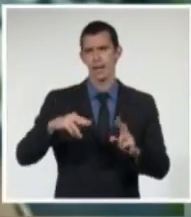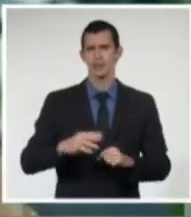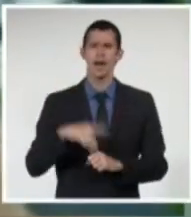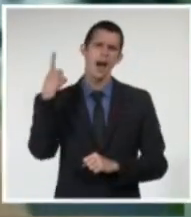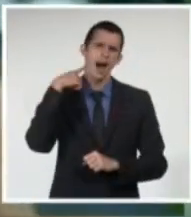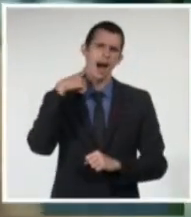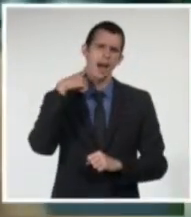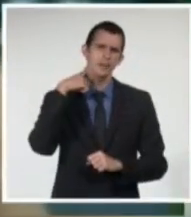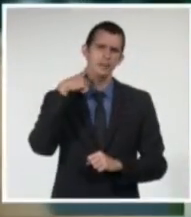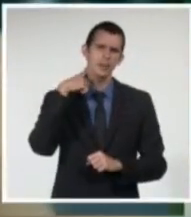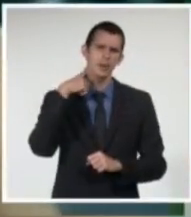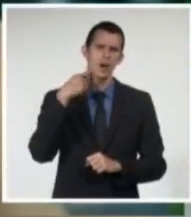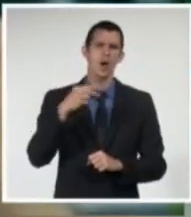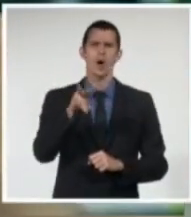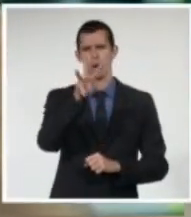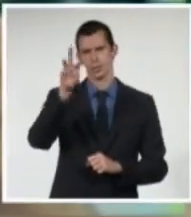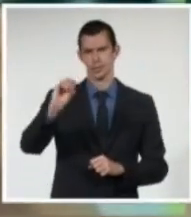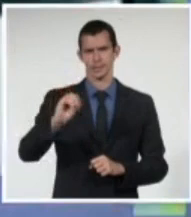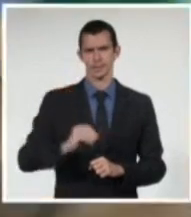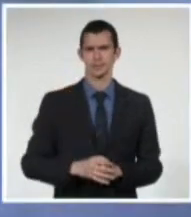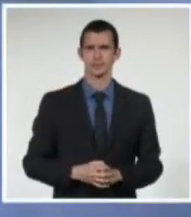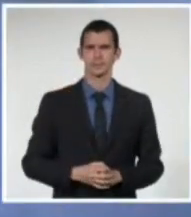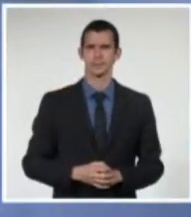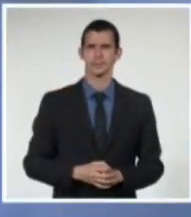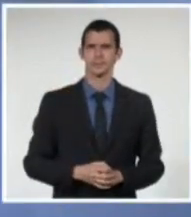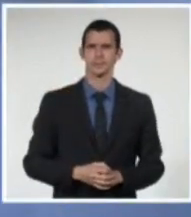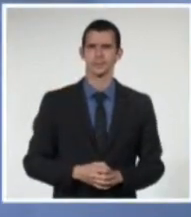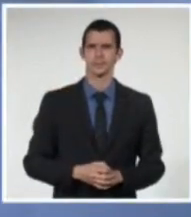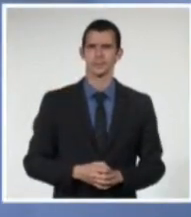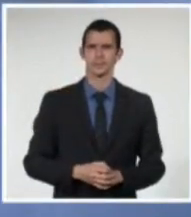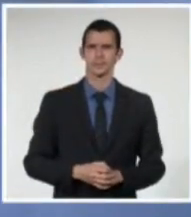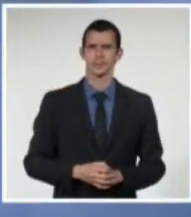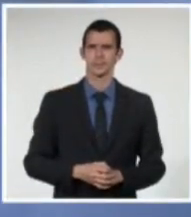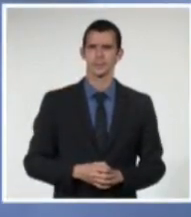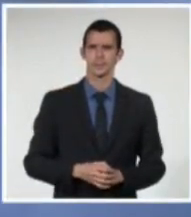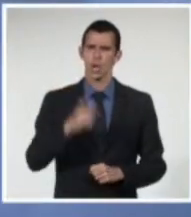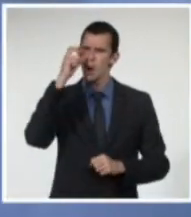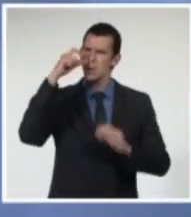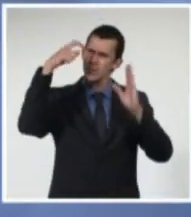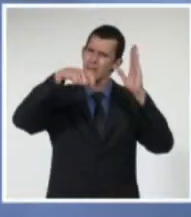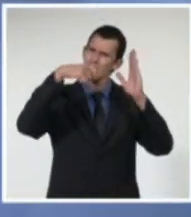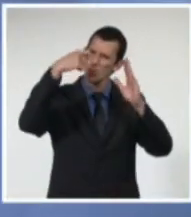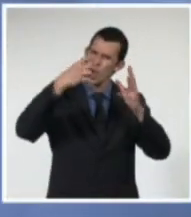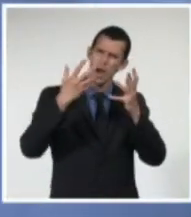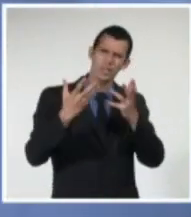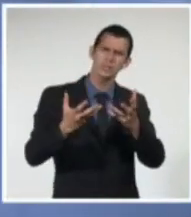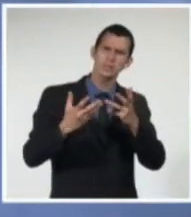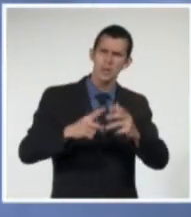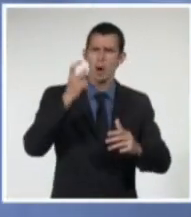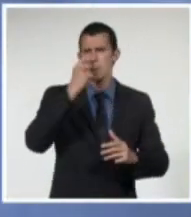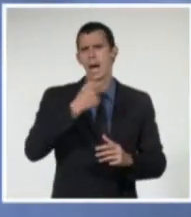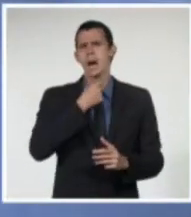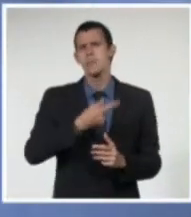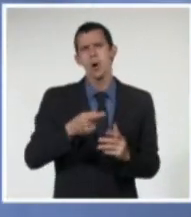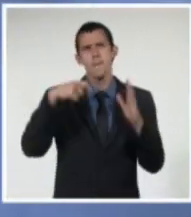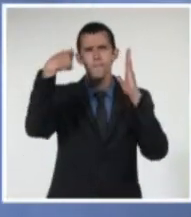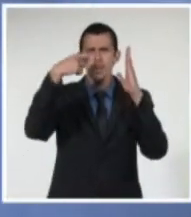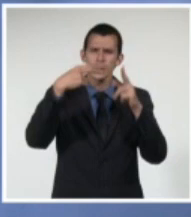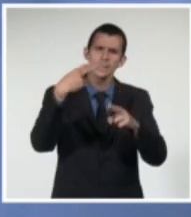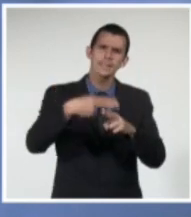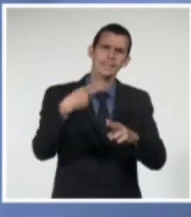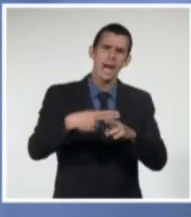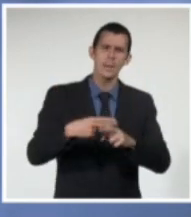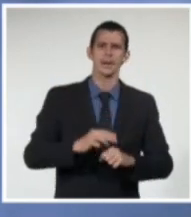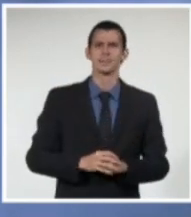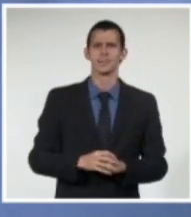1980. Dentro de su extensa labor en el cine cubano es relevante su participación en filmes como El hombre